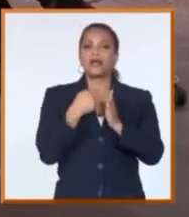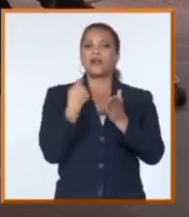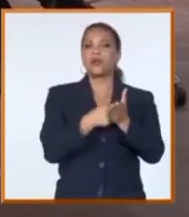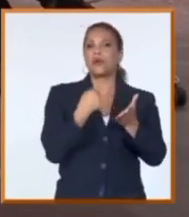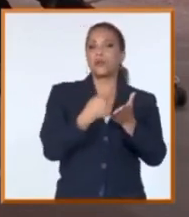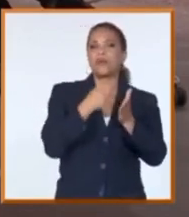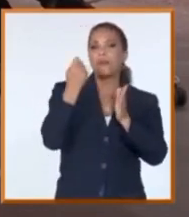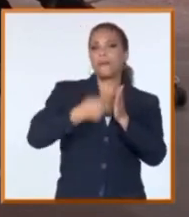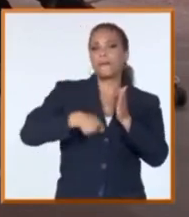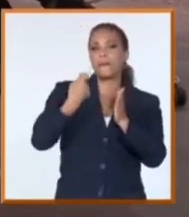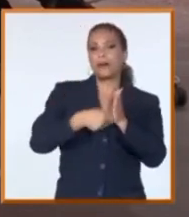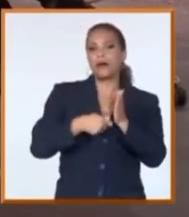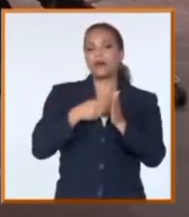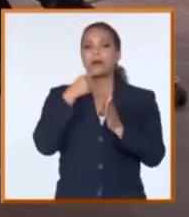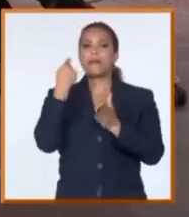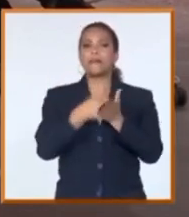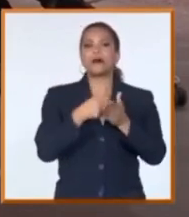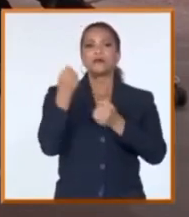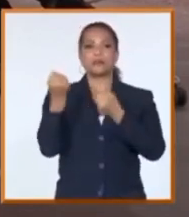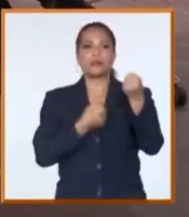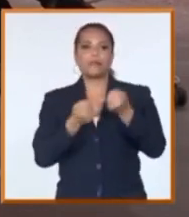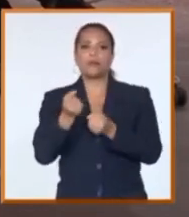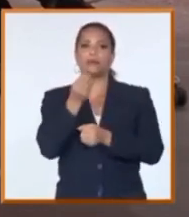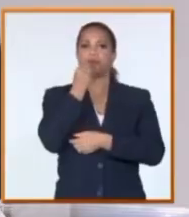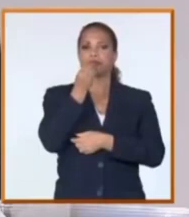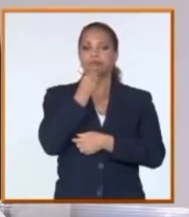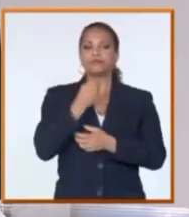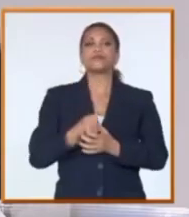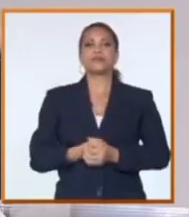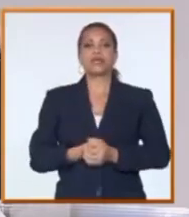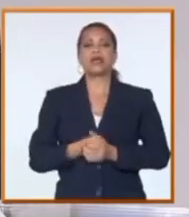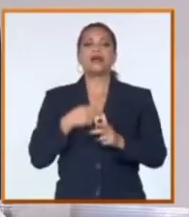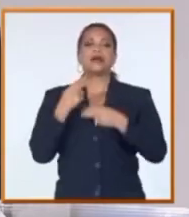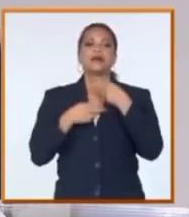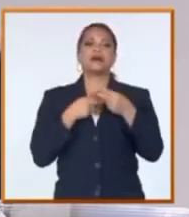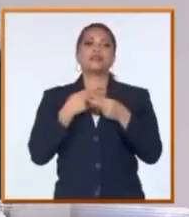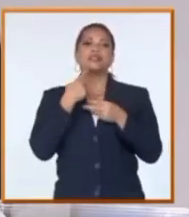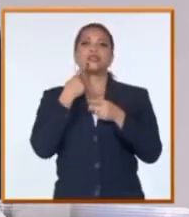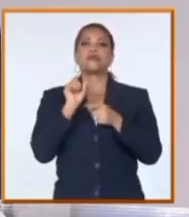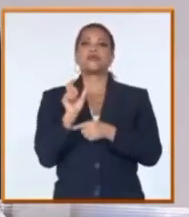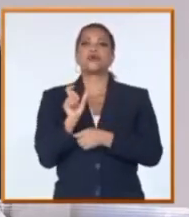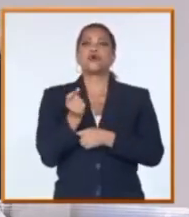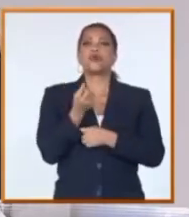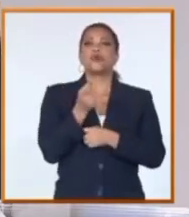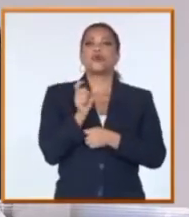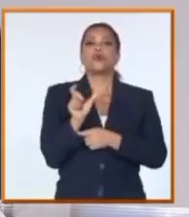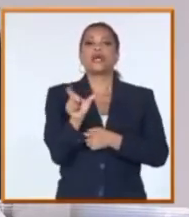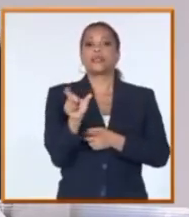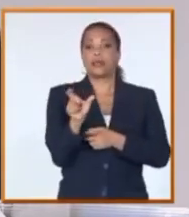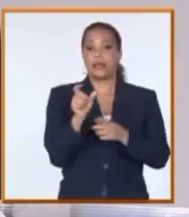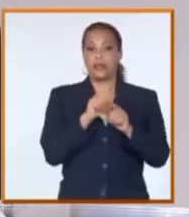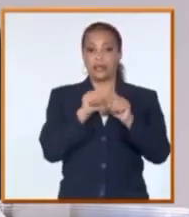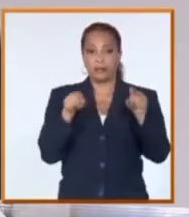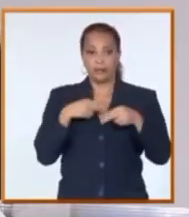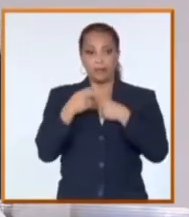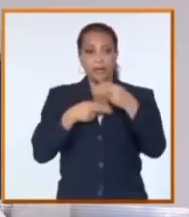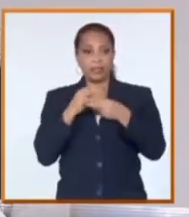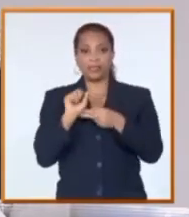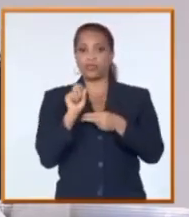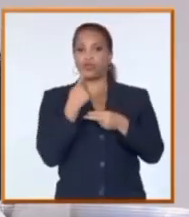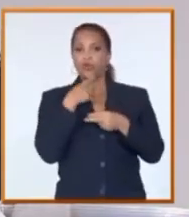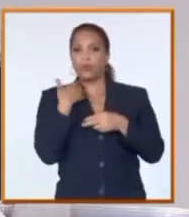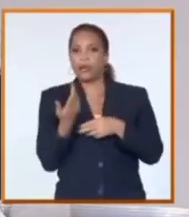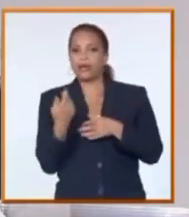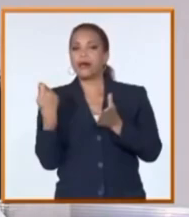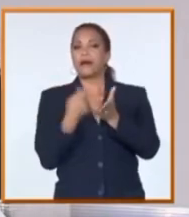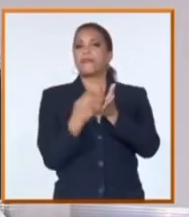asociados al pago del transporte, al pago de la alimentación? Bueno, se va a destinar un producto, que sea en este caso una tarjeta, que sea específicamente para